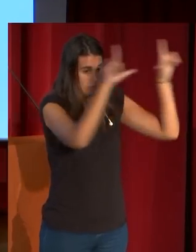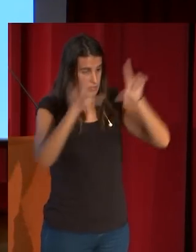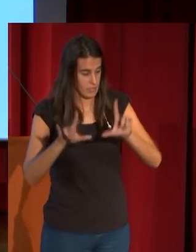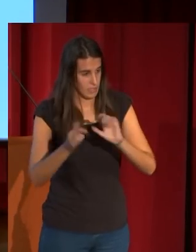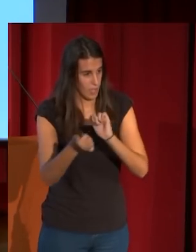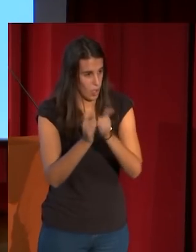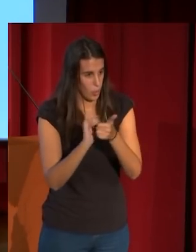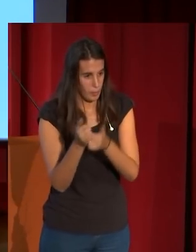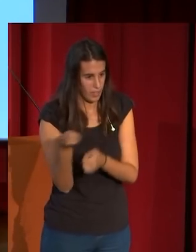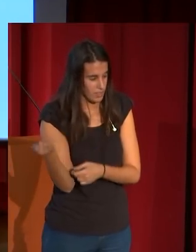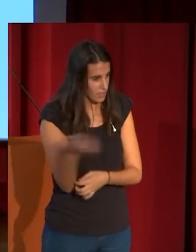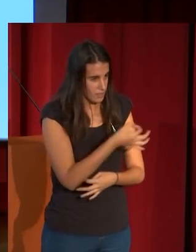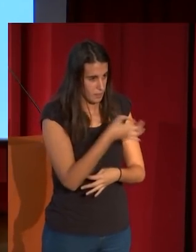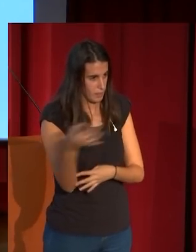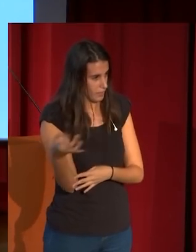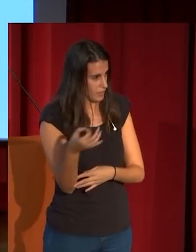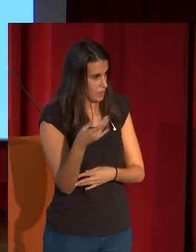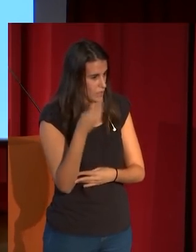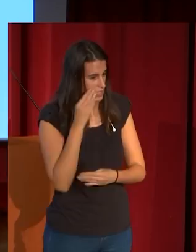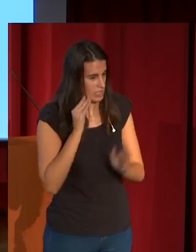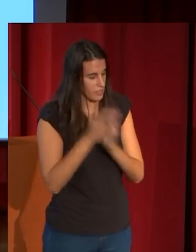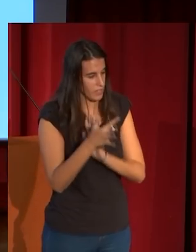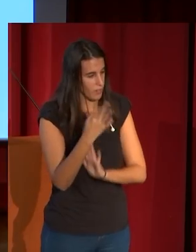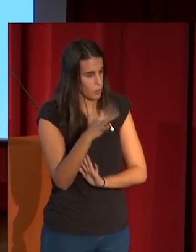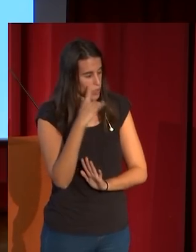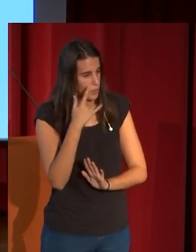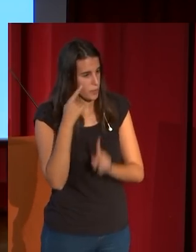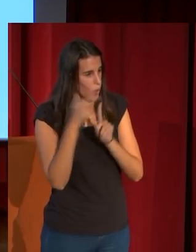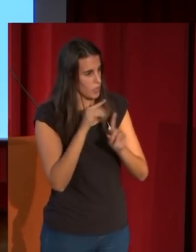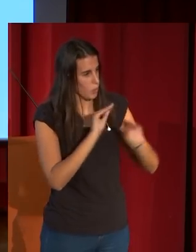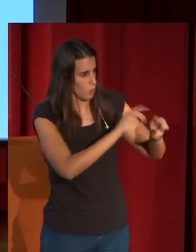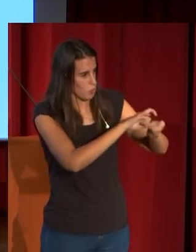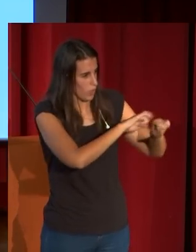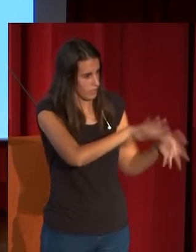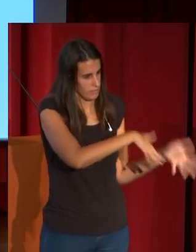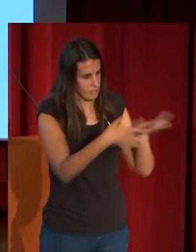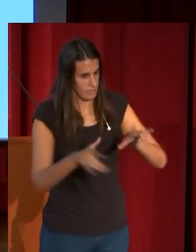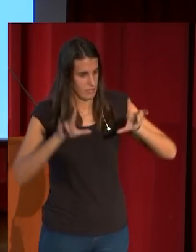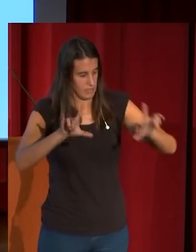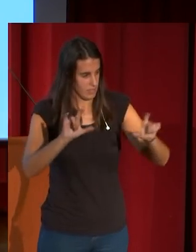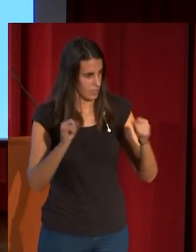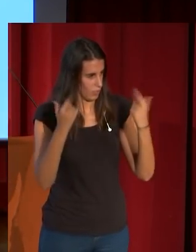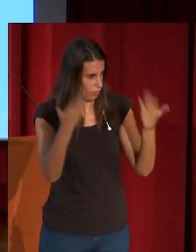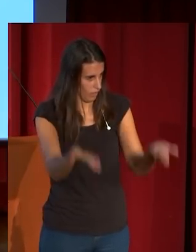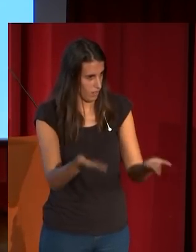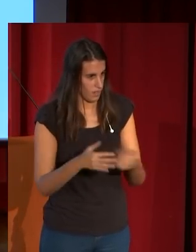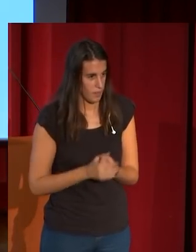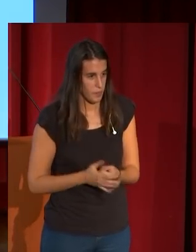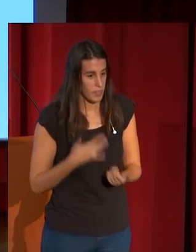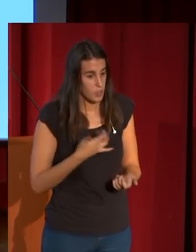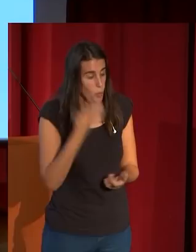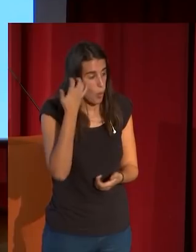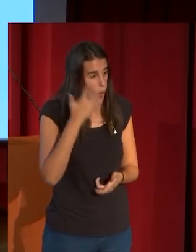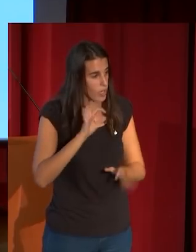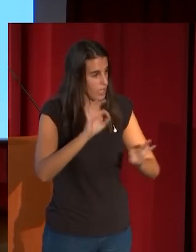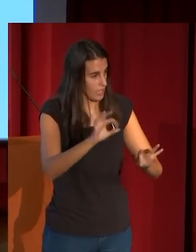interpretación en donde el artista pone mucho de su parte. Naturalmente, la técnica, la originalidad de la